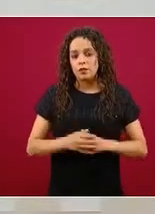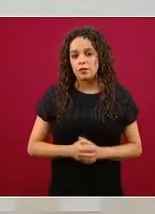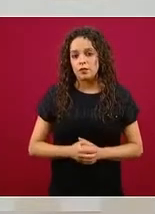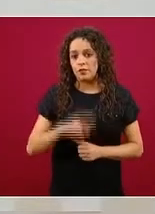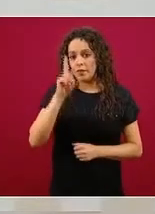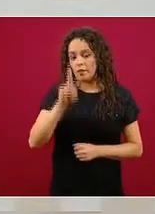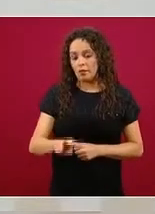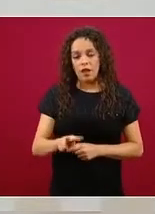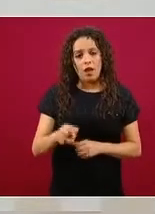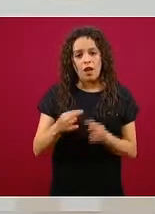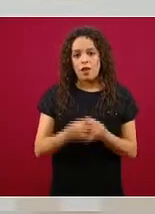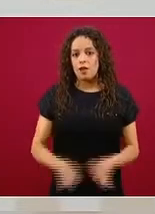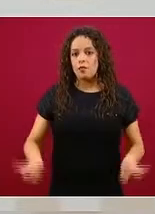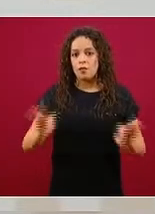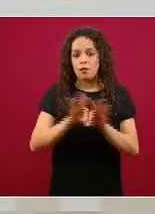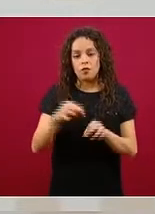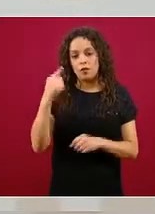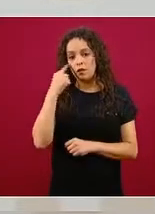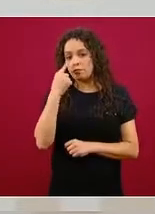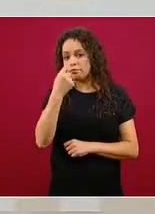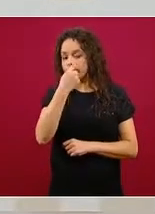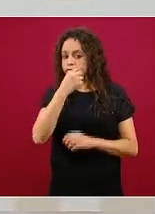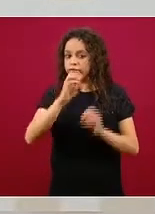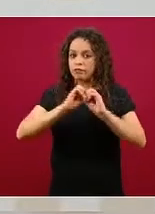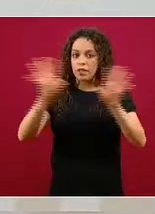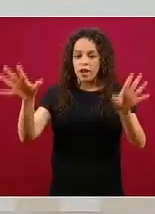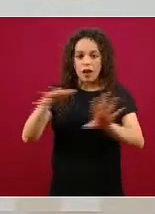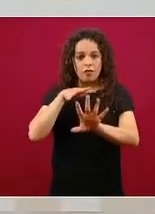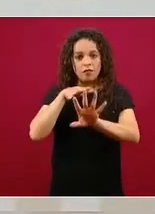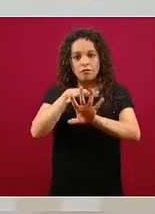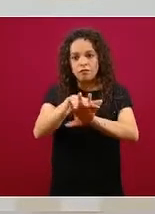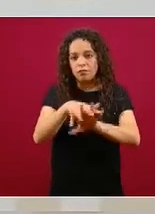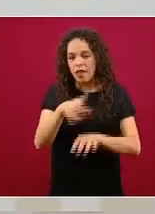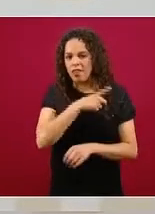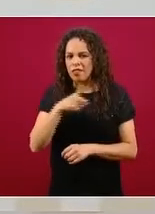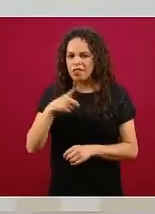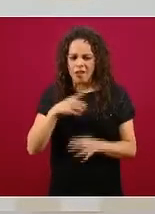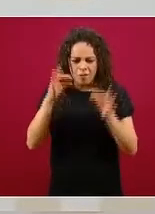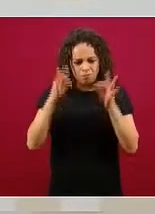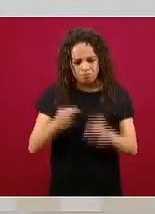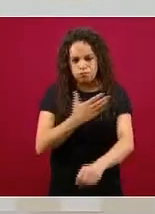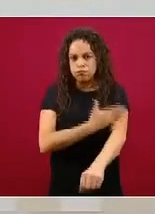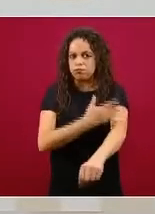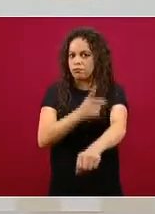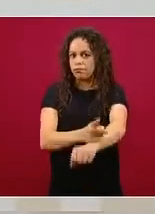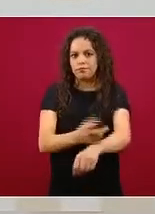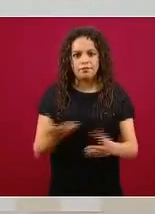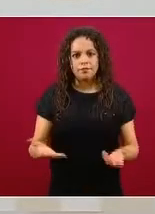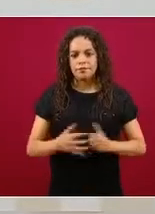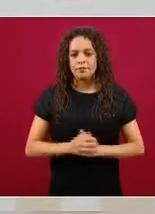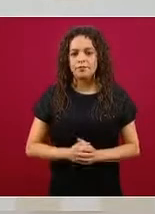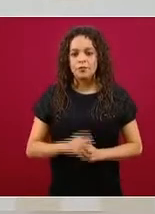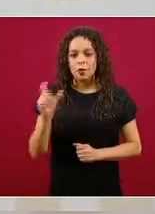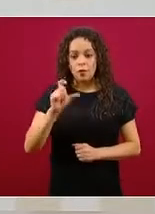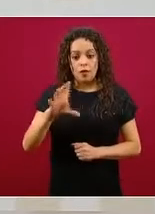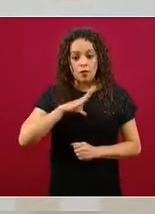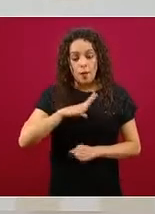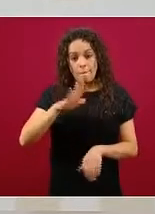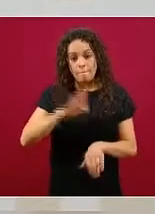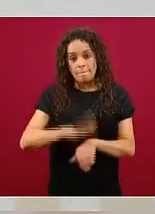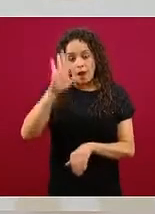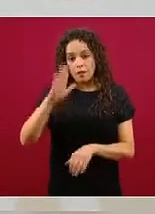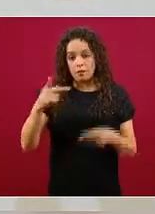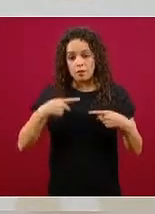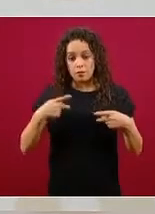transparencia debe ser absoluta, no debe tener reservas y entre más personas estén involucradas en el proceso de análisis,